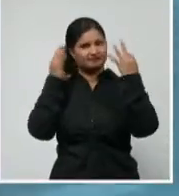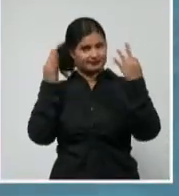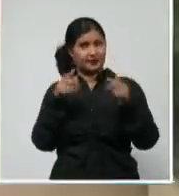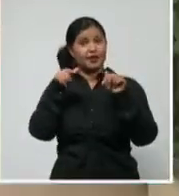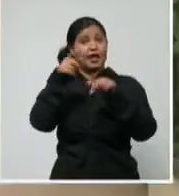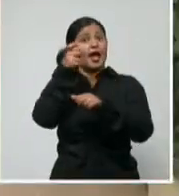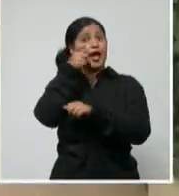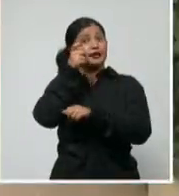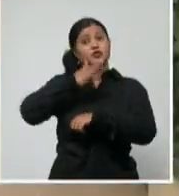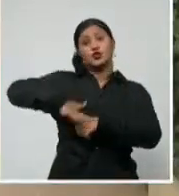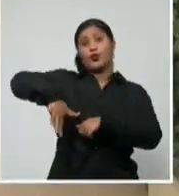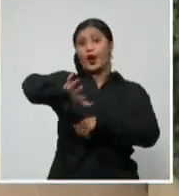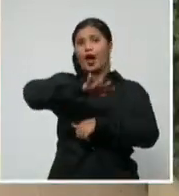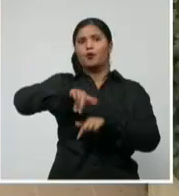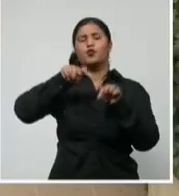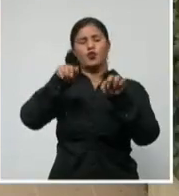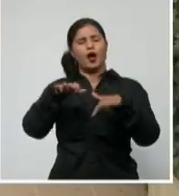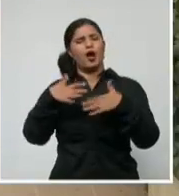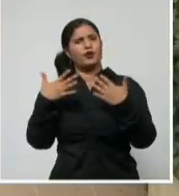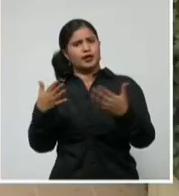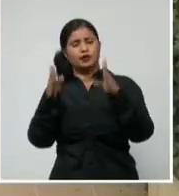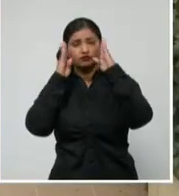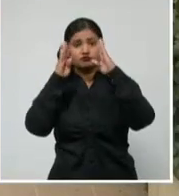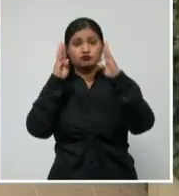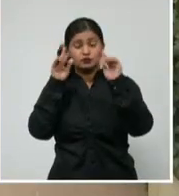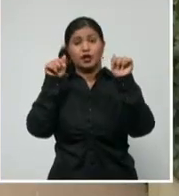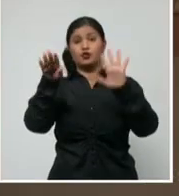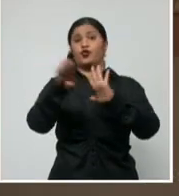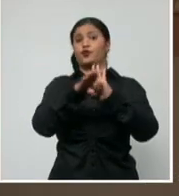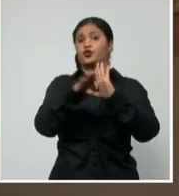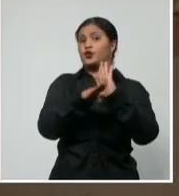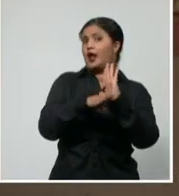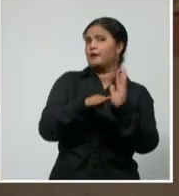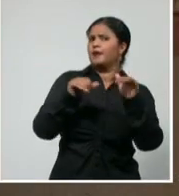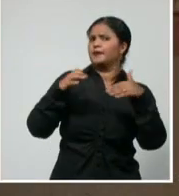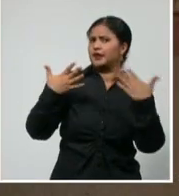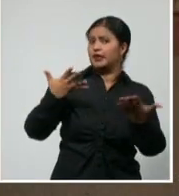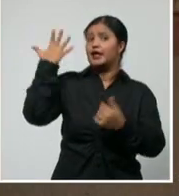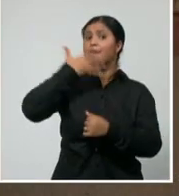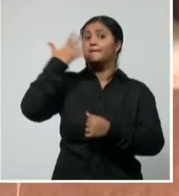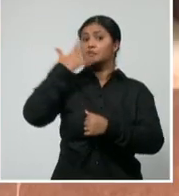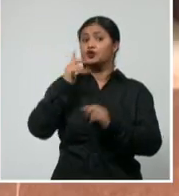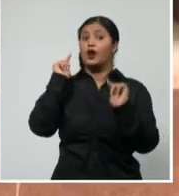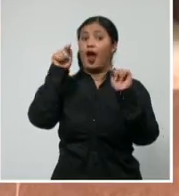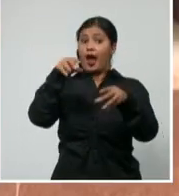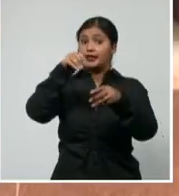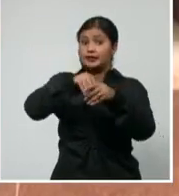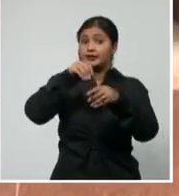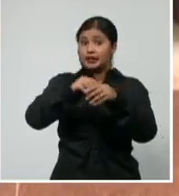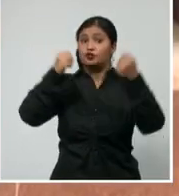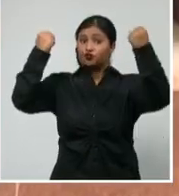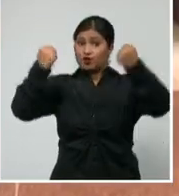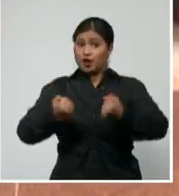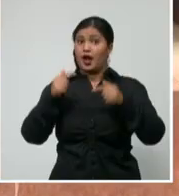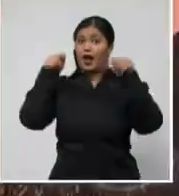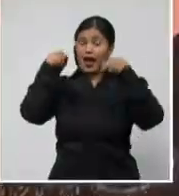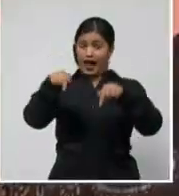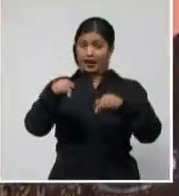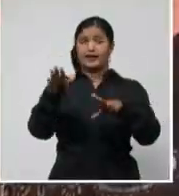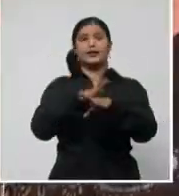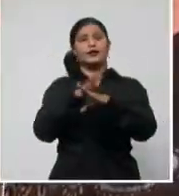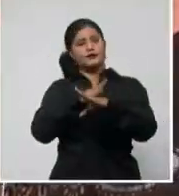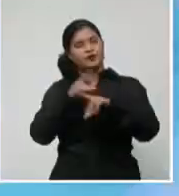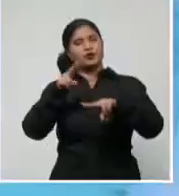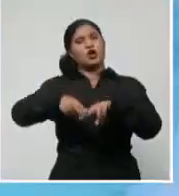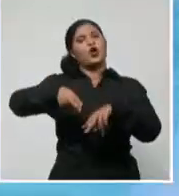Recreación, en esta oportunidad los programas están diseñados solo para quienes estén hospedados en los sitios turísticos, con el fin de